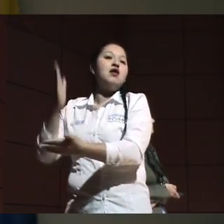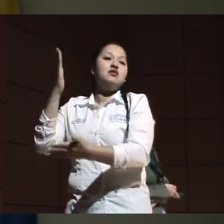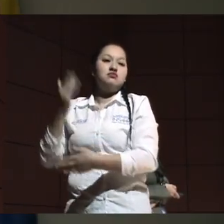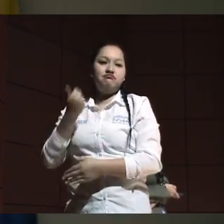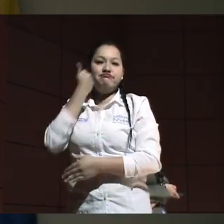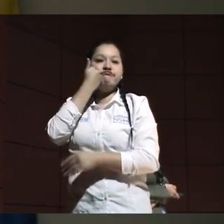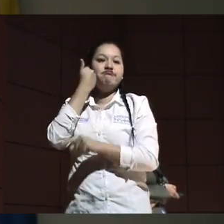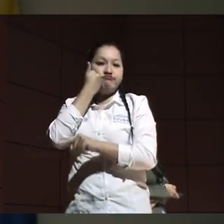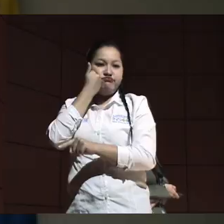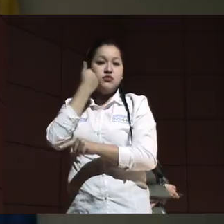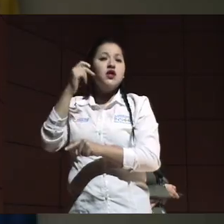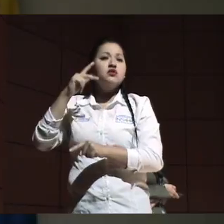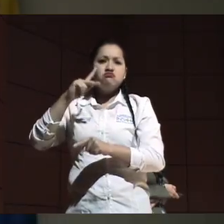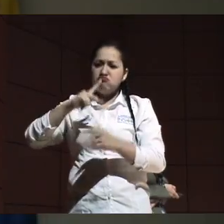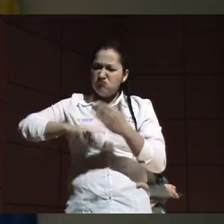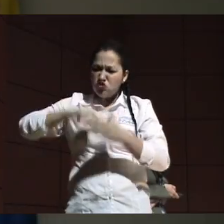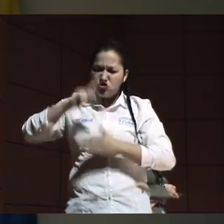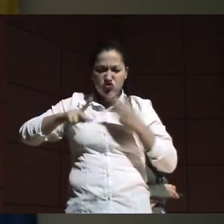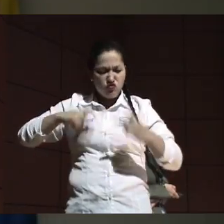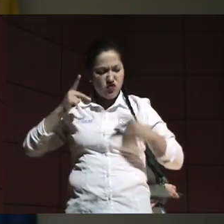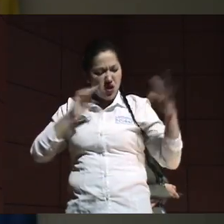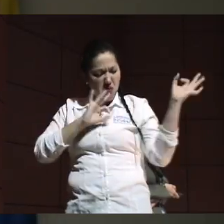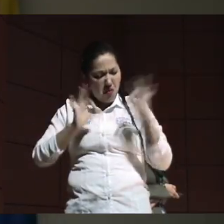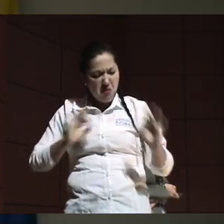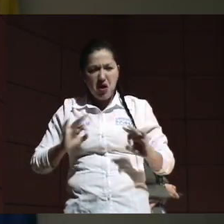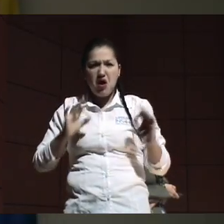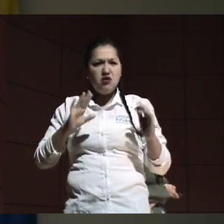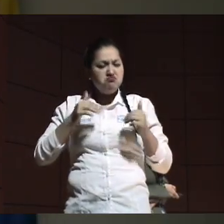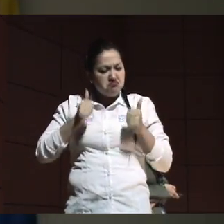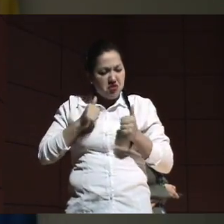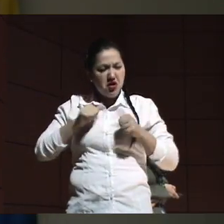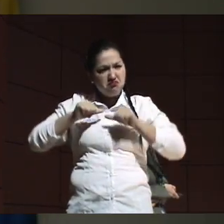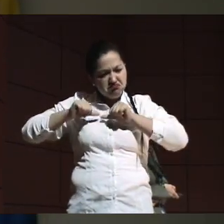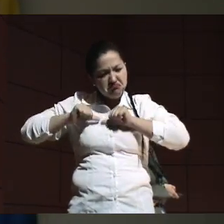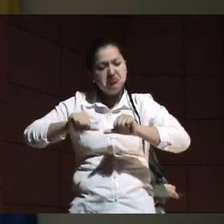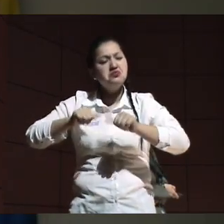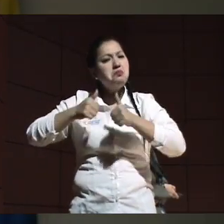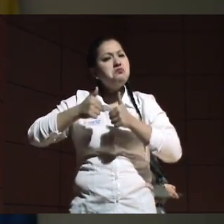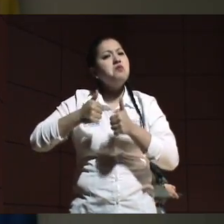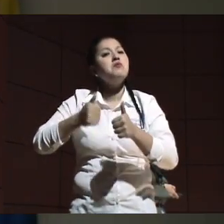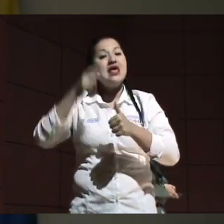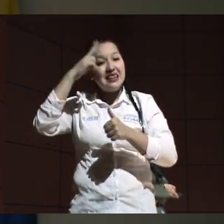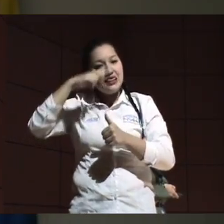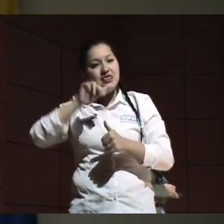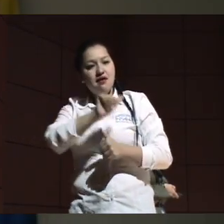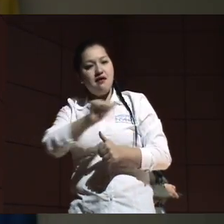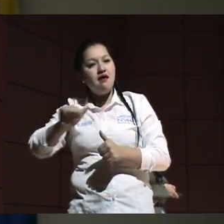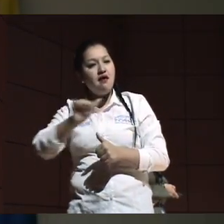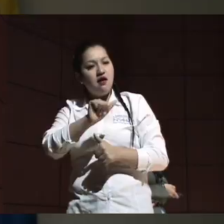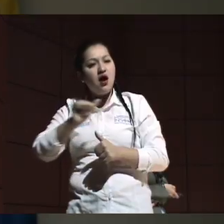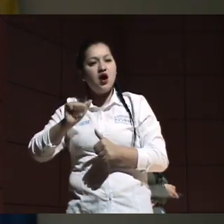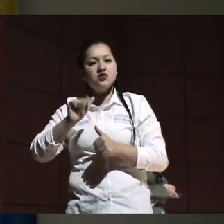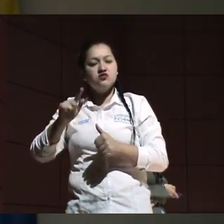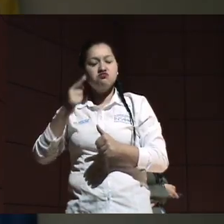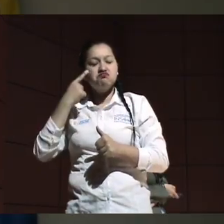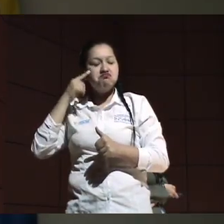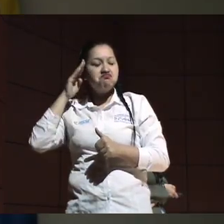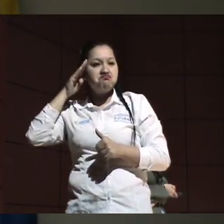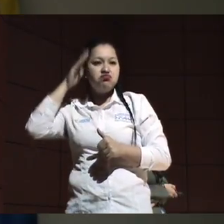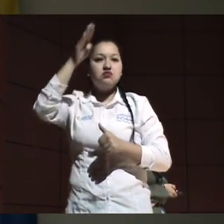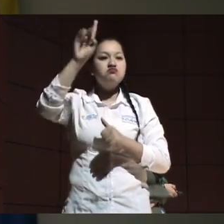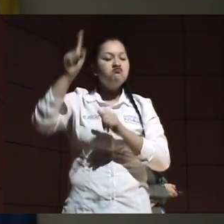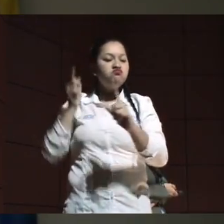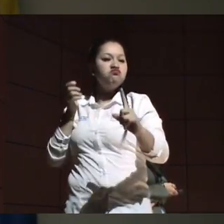tenía un proyecto de vida con unas hijas pequeñas y con un mundo que visualizaba de éxitos y de logros.